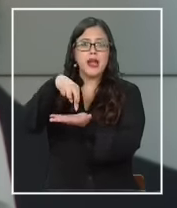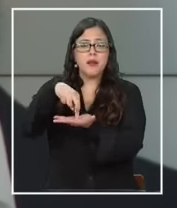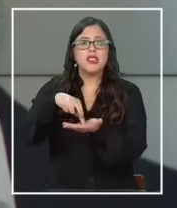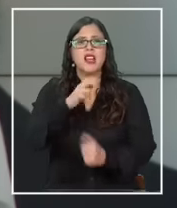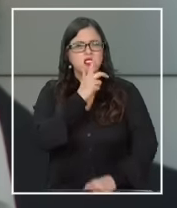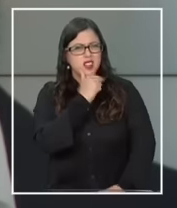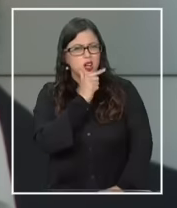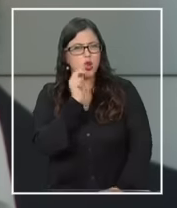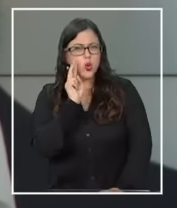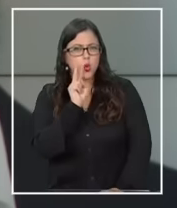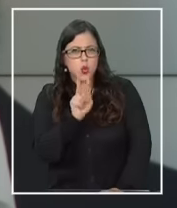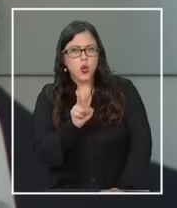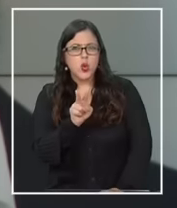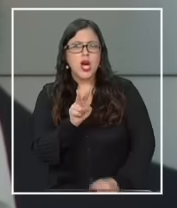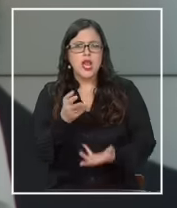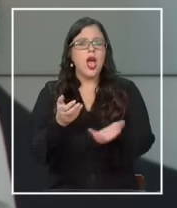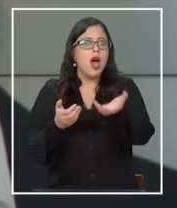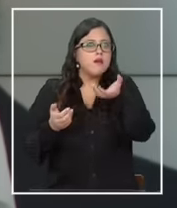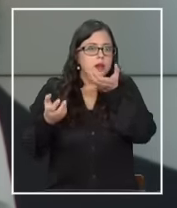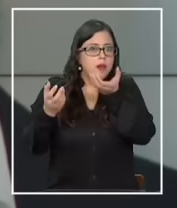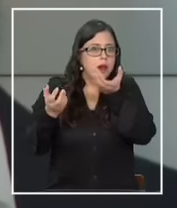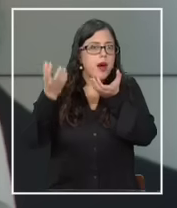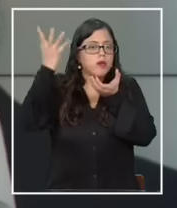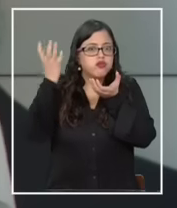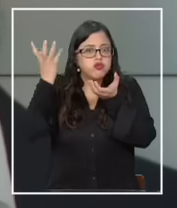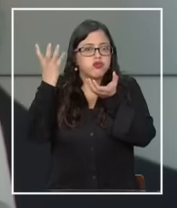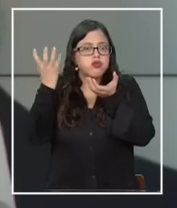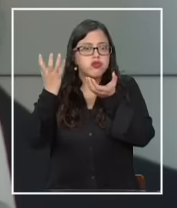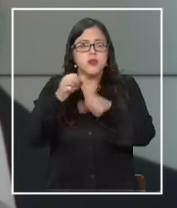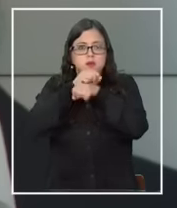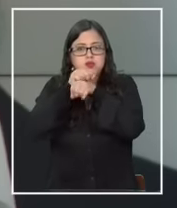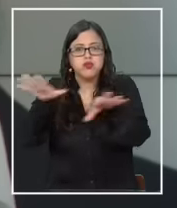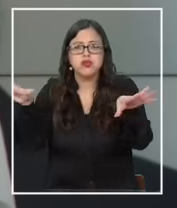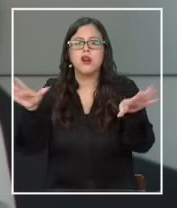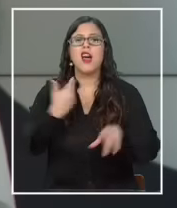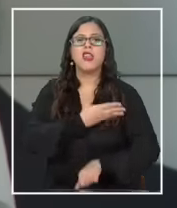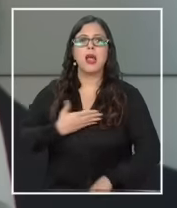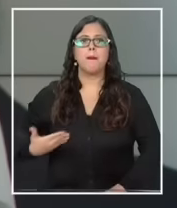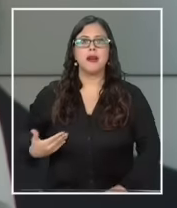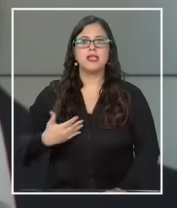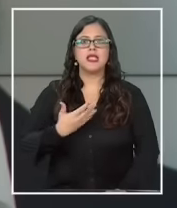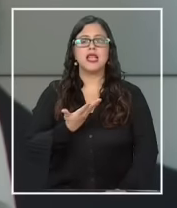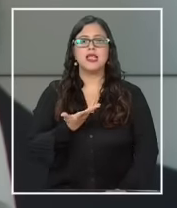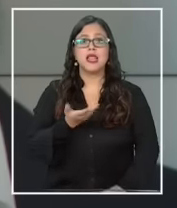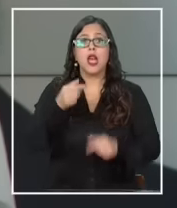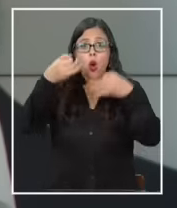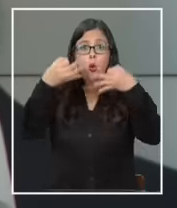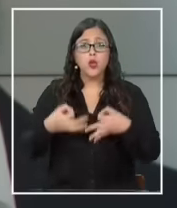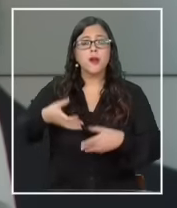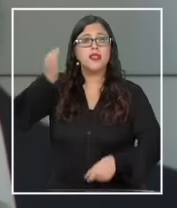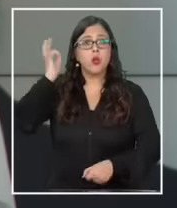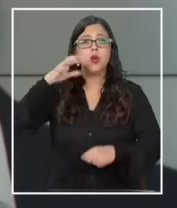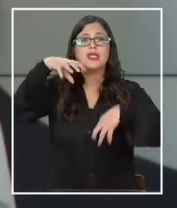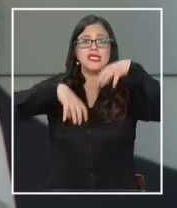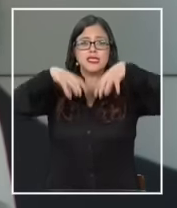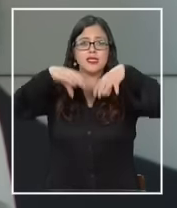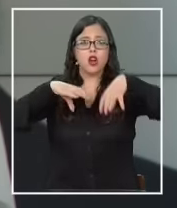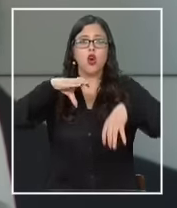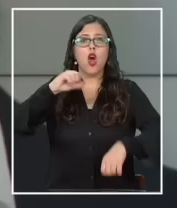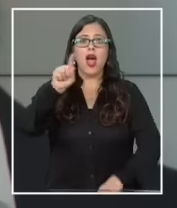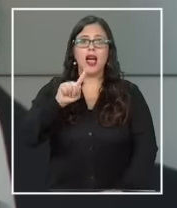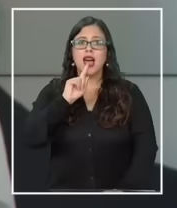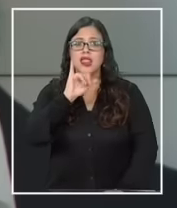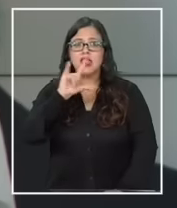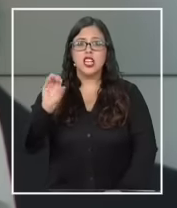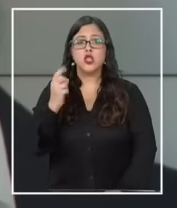sospechosos de filtrar un audio privado del propio mandatario. El hecho ocurrió en una reunión en Cerro Castillo en